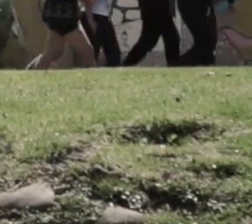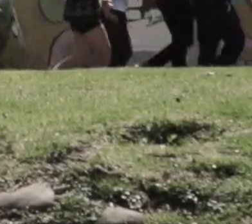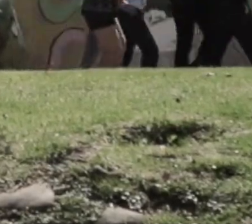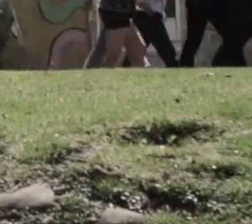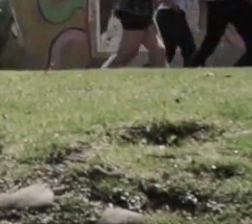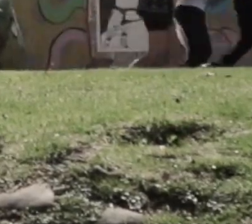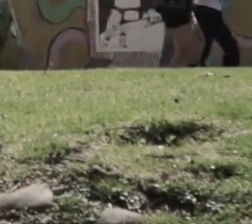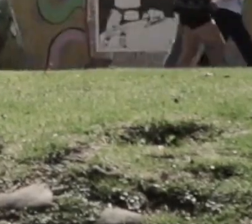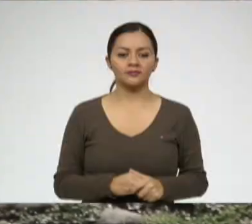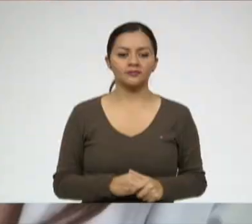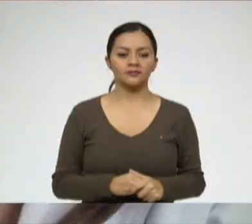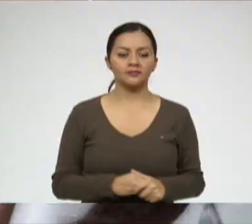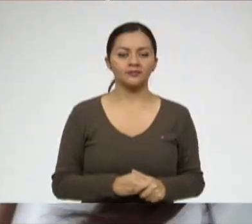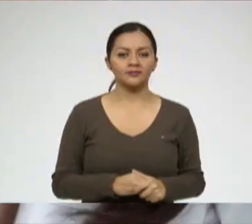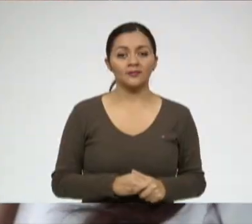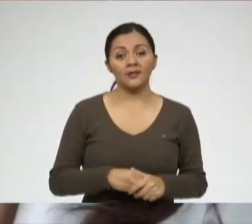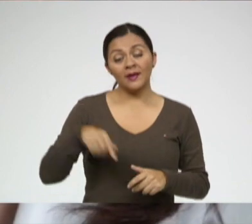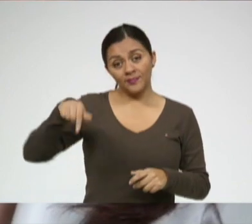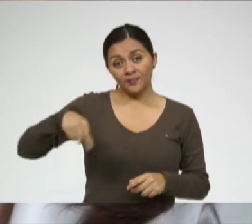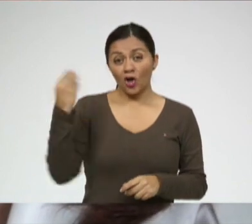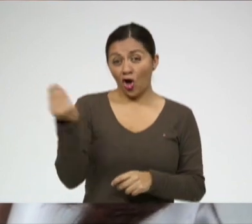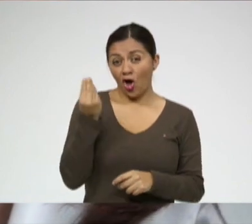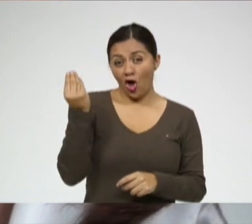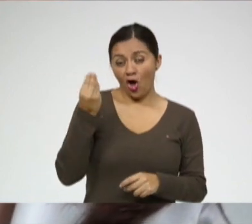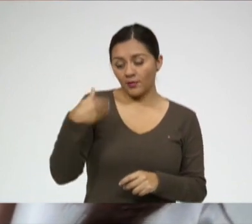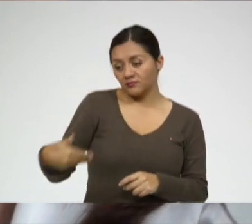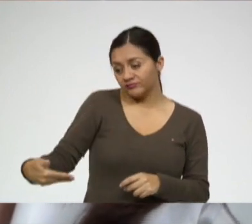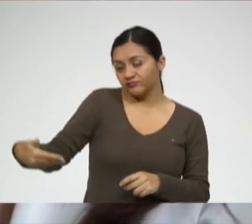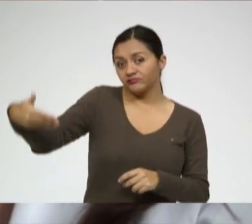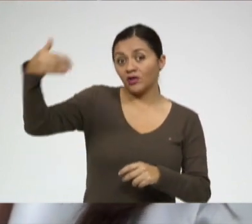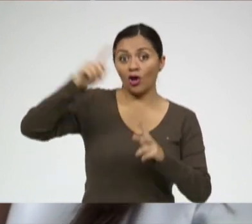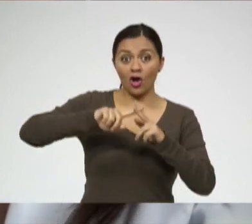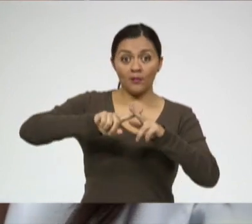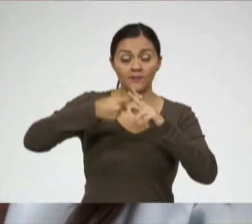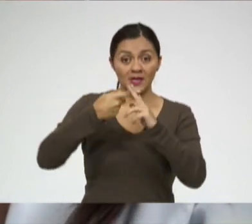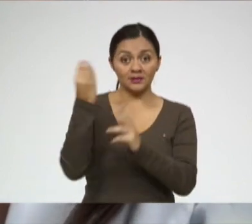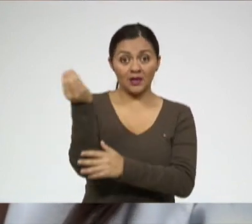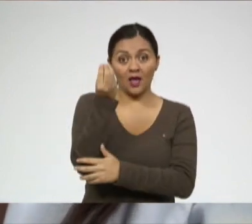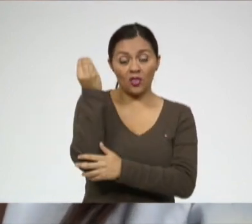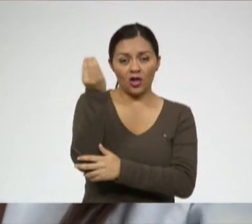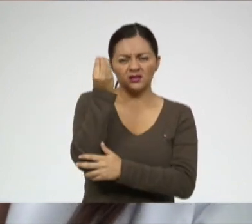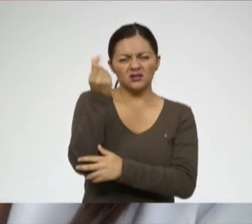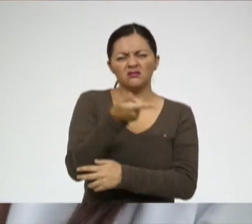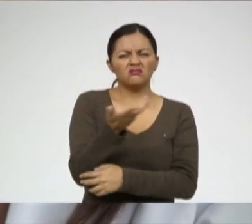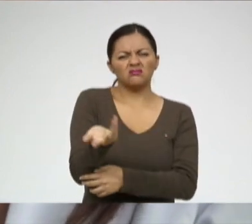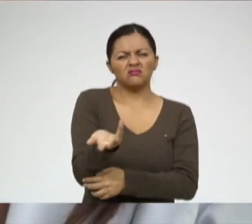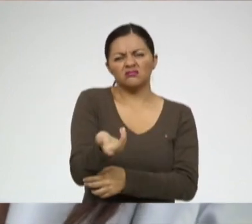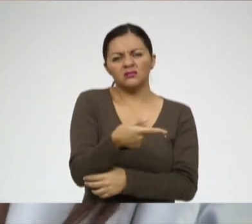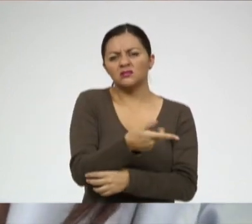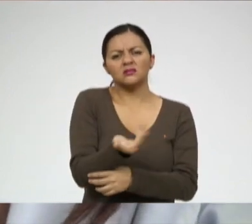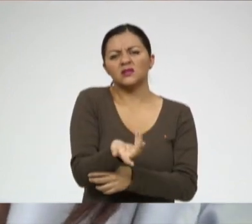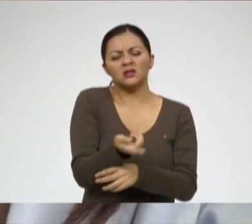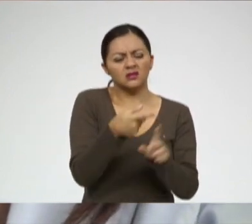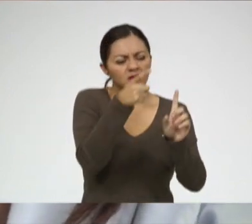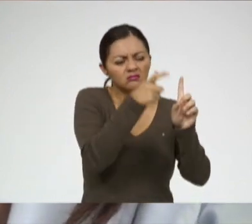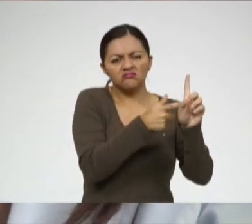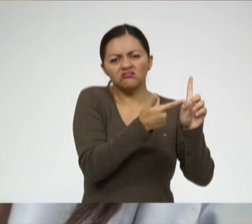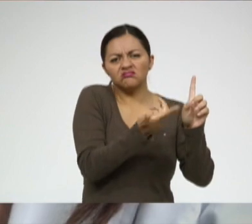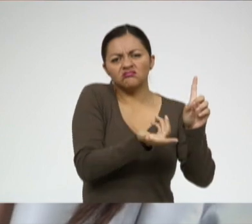El chico que está en formación en la adolescencia, pues está expuesto a